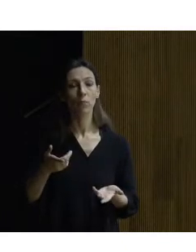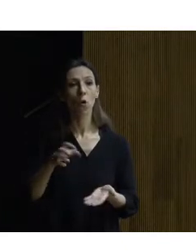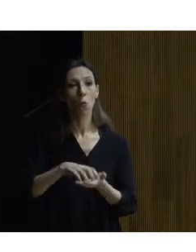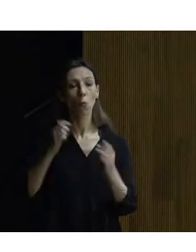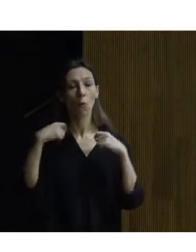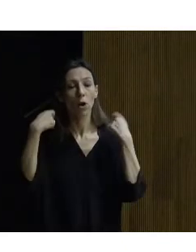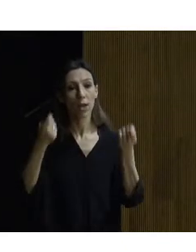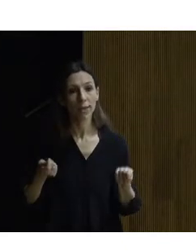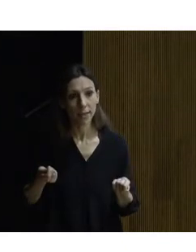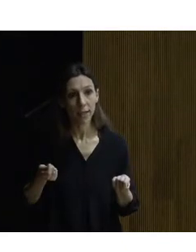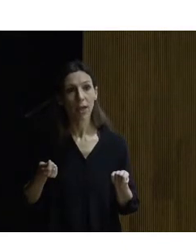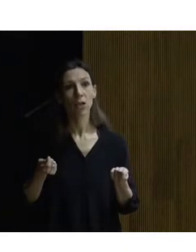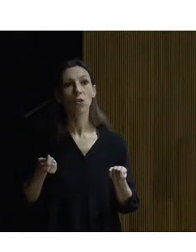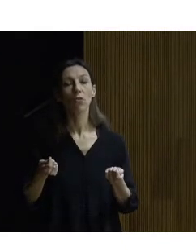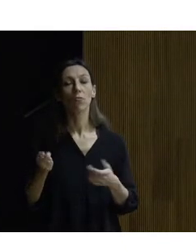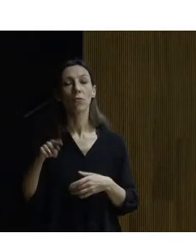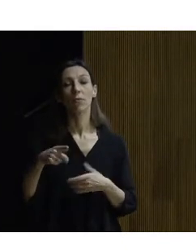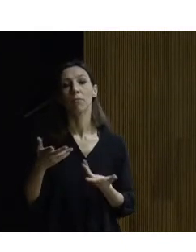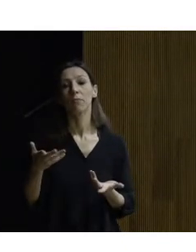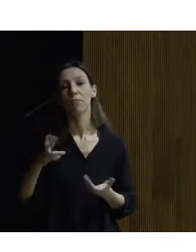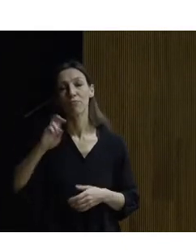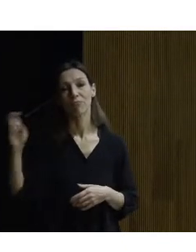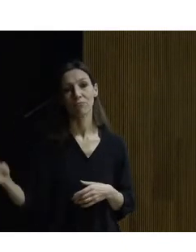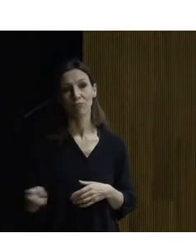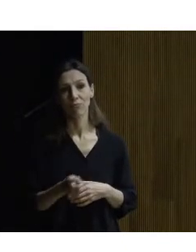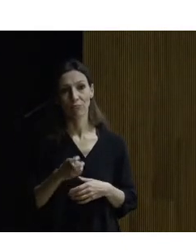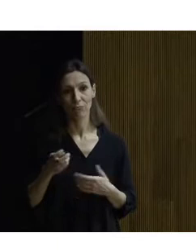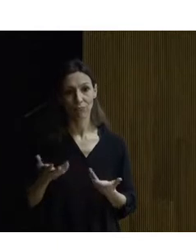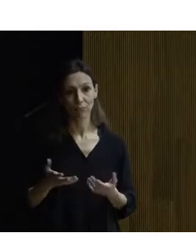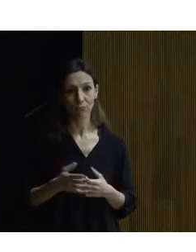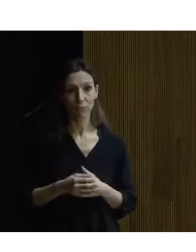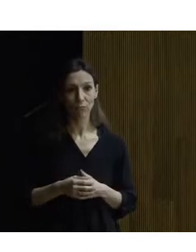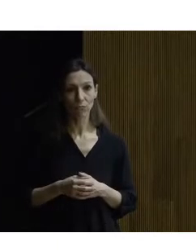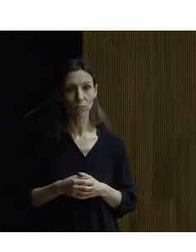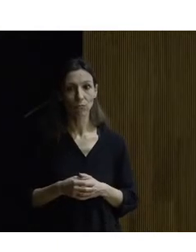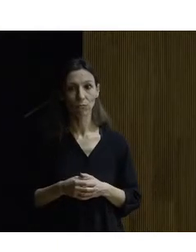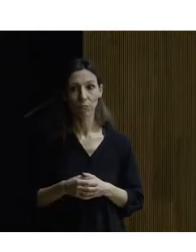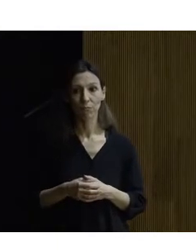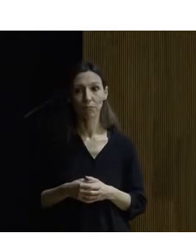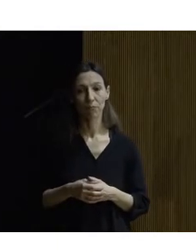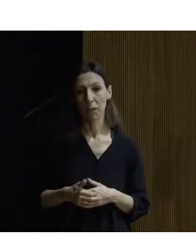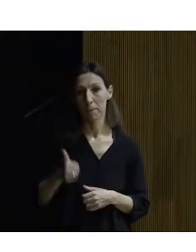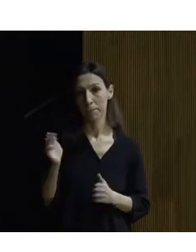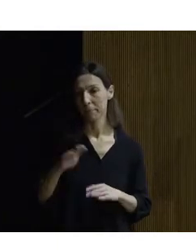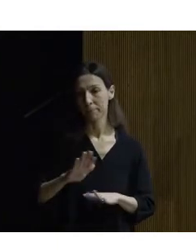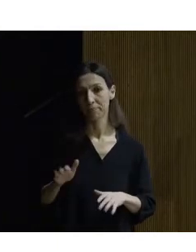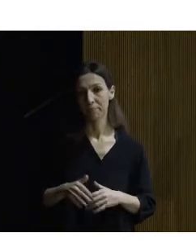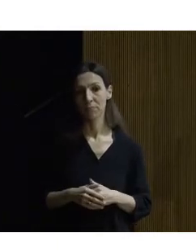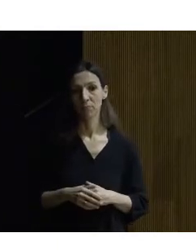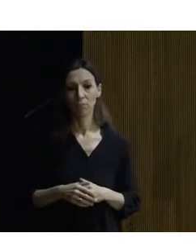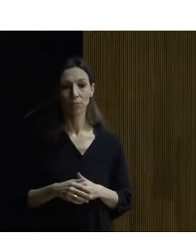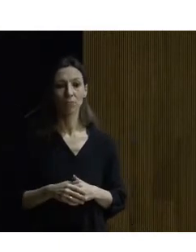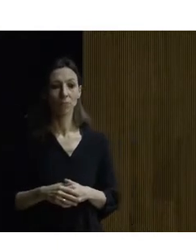Escorial el Palacio Real de Madrid el Monasterio de Yuste etcétera que sonarán el objeto de la presentación pues nada más cuando queráis